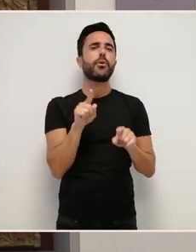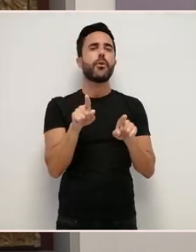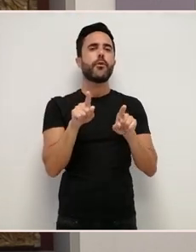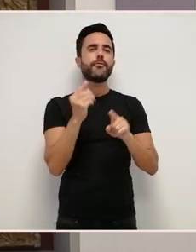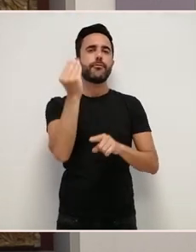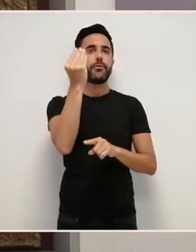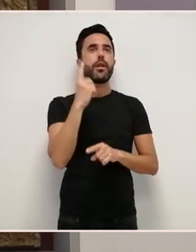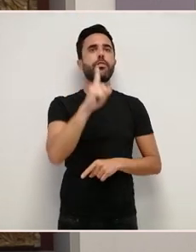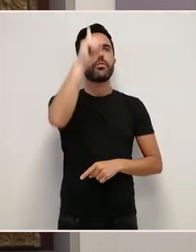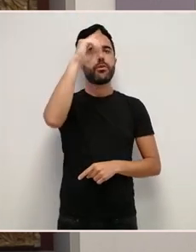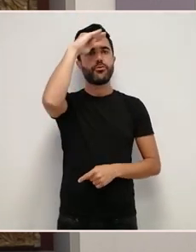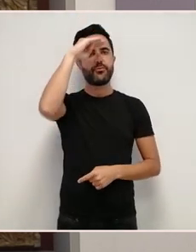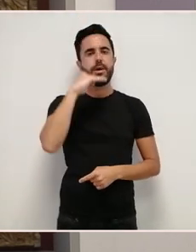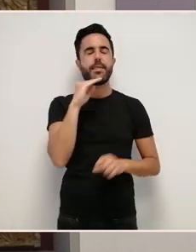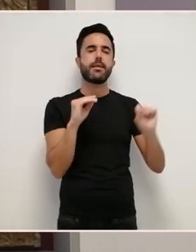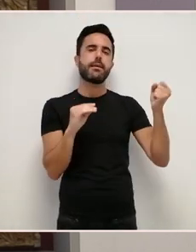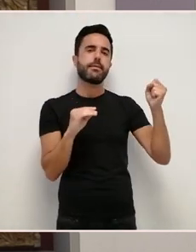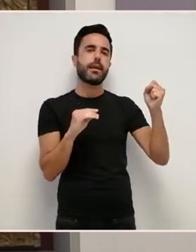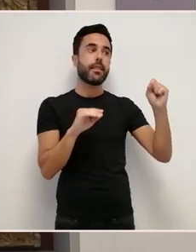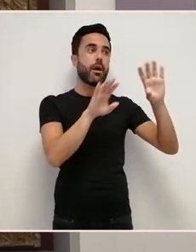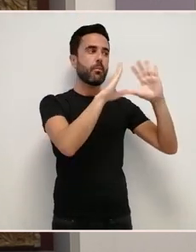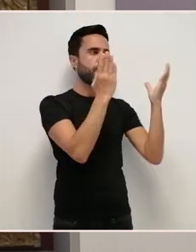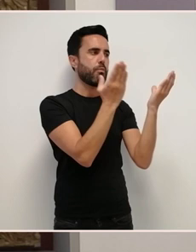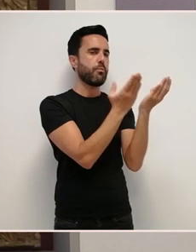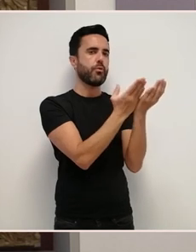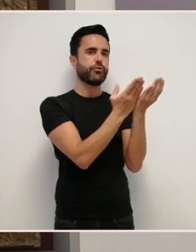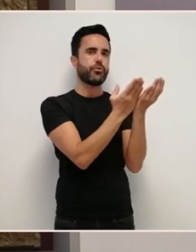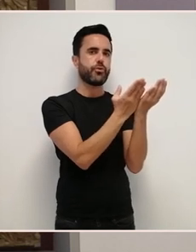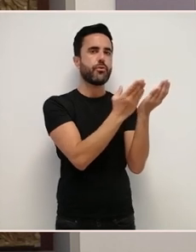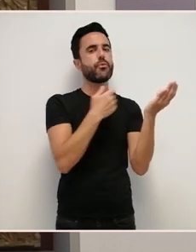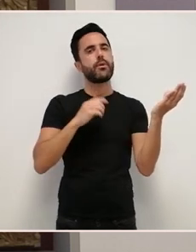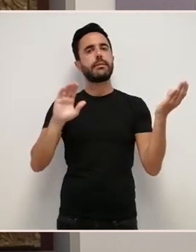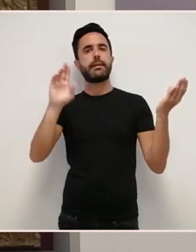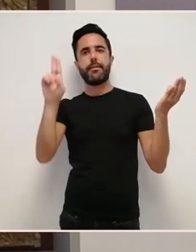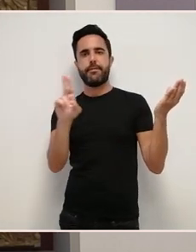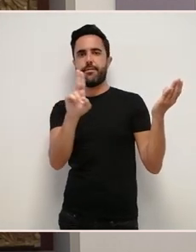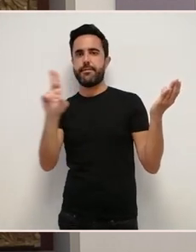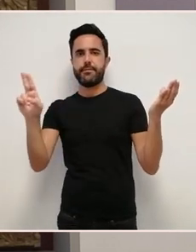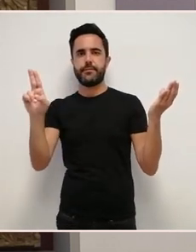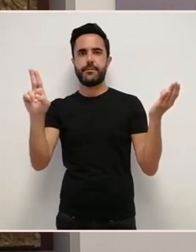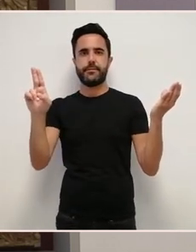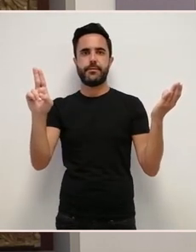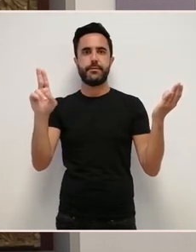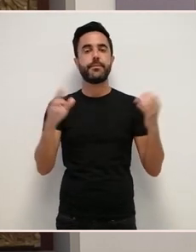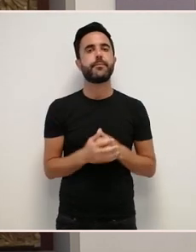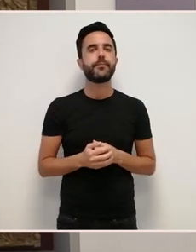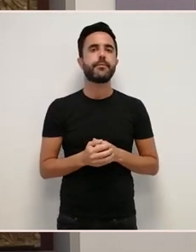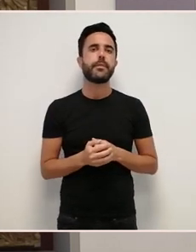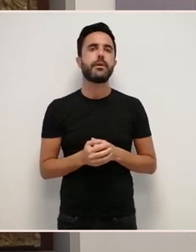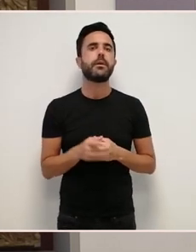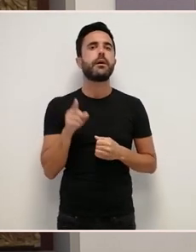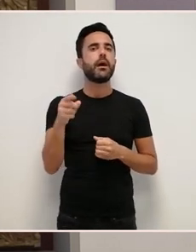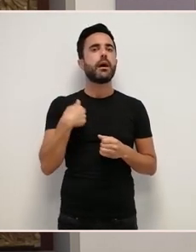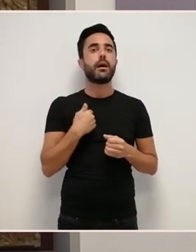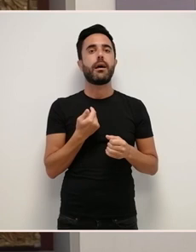Pai Coa man esquerda, coñendo a volado mundo e bendecindo coa man dereita Ben,